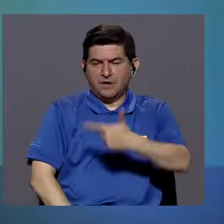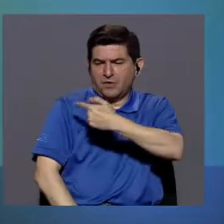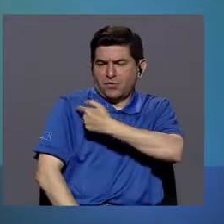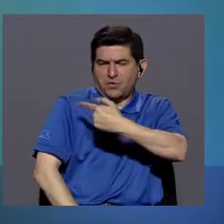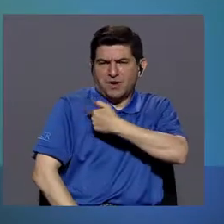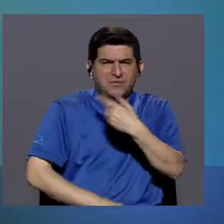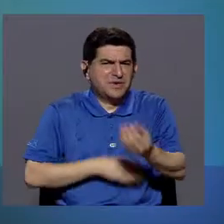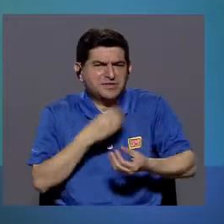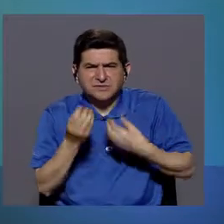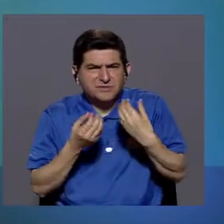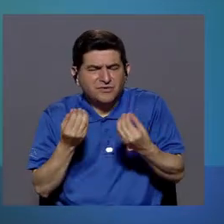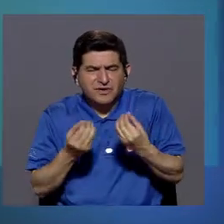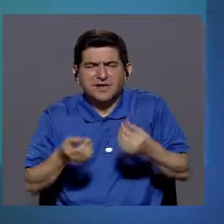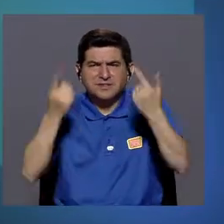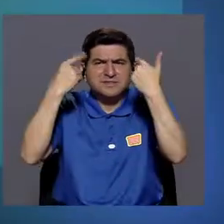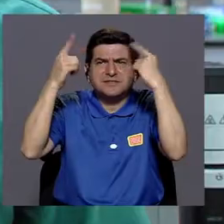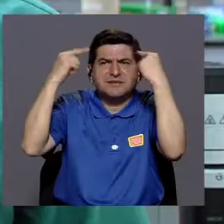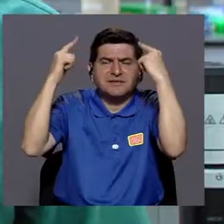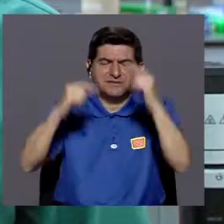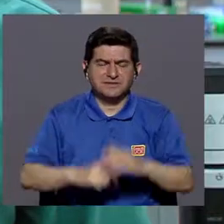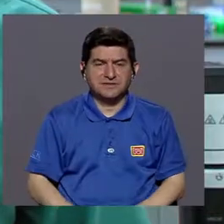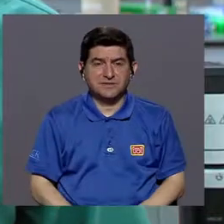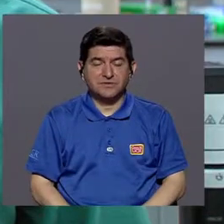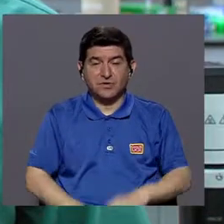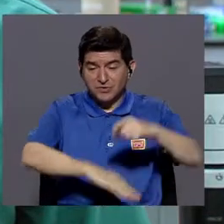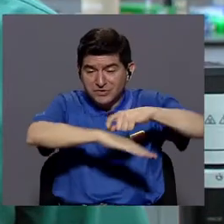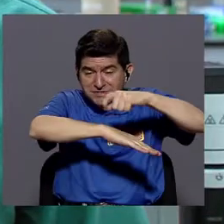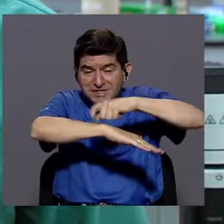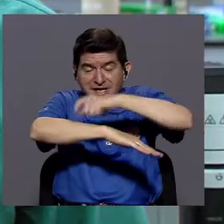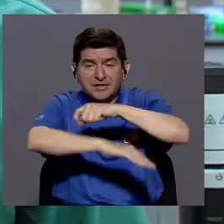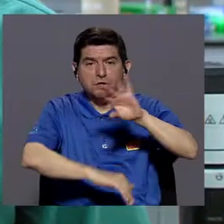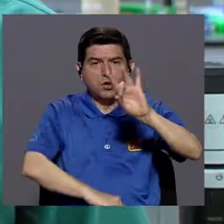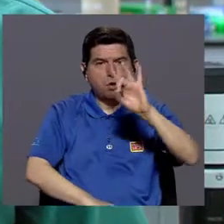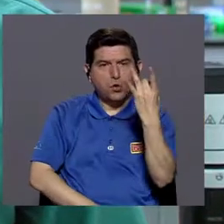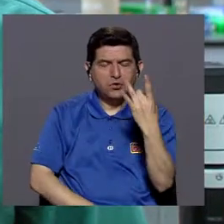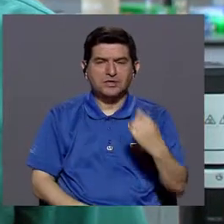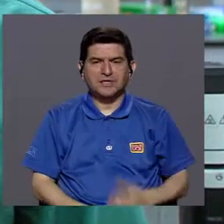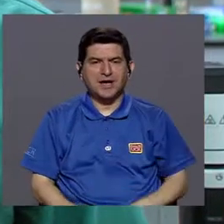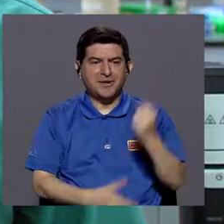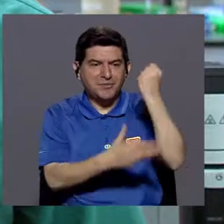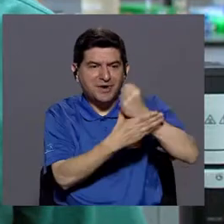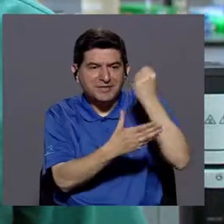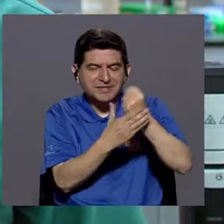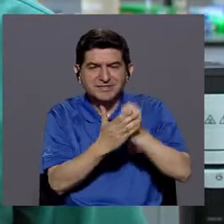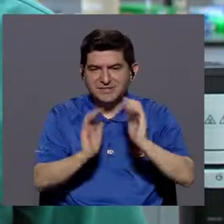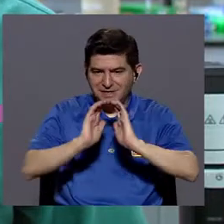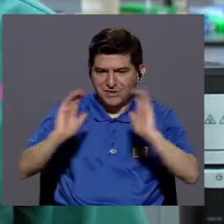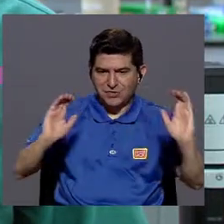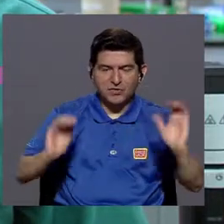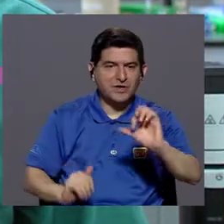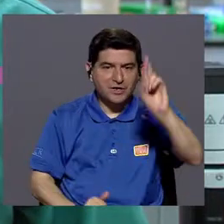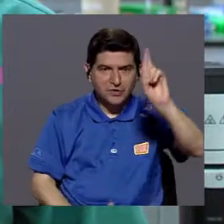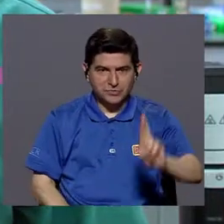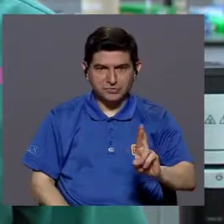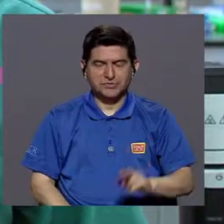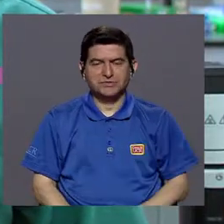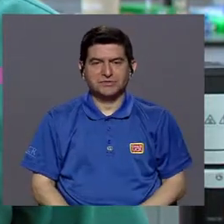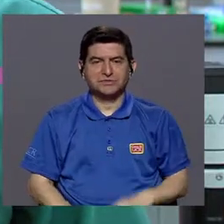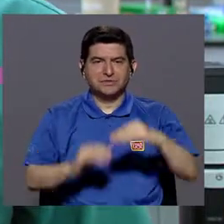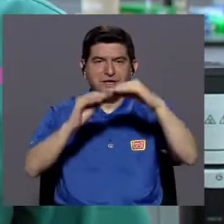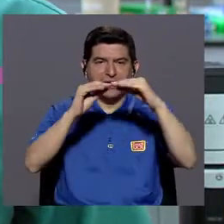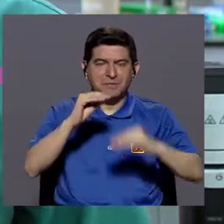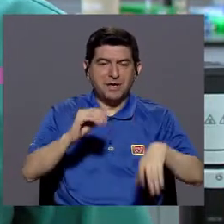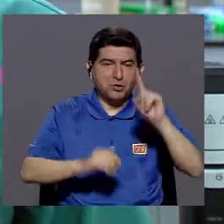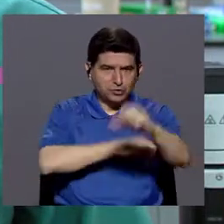se ha logrado con la vacunación? El sarampión era el octavo asesino de la población infantil de Costa Rica